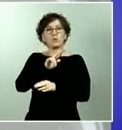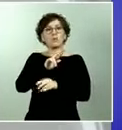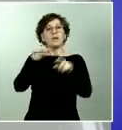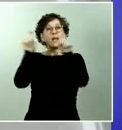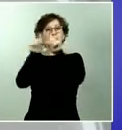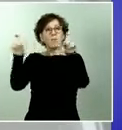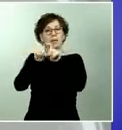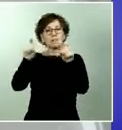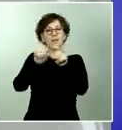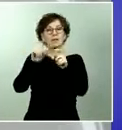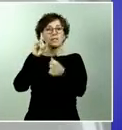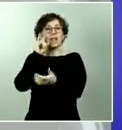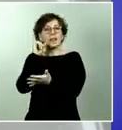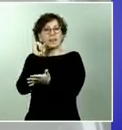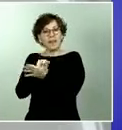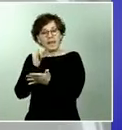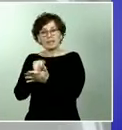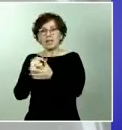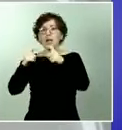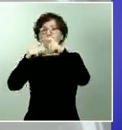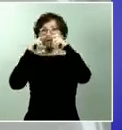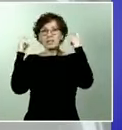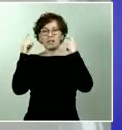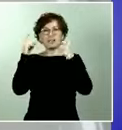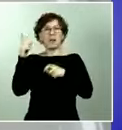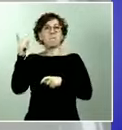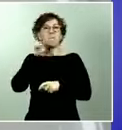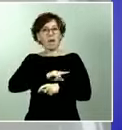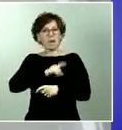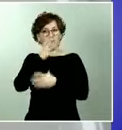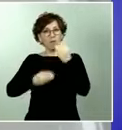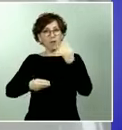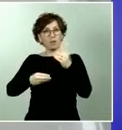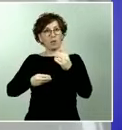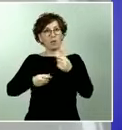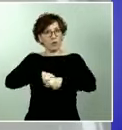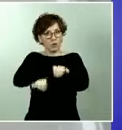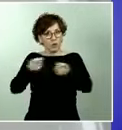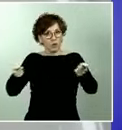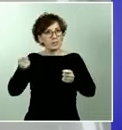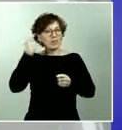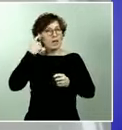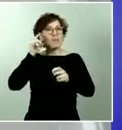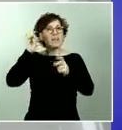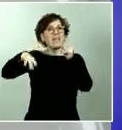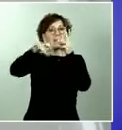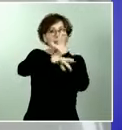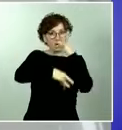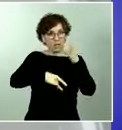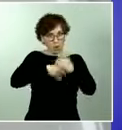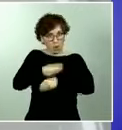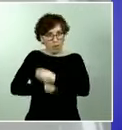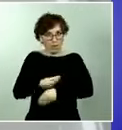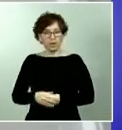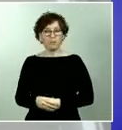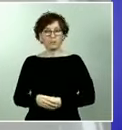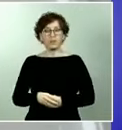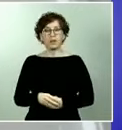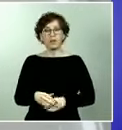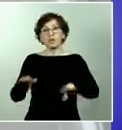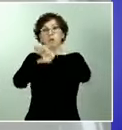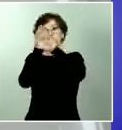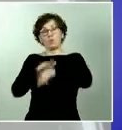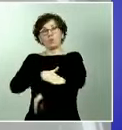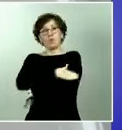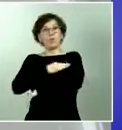las mascarillas defectuosos y por último a la ministra Robles si como ya se ha iniciado también en IFEMA el